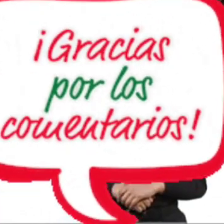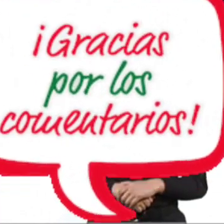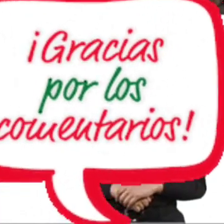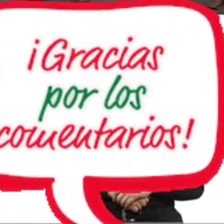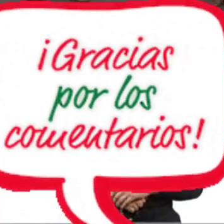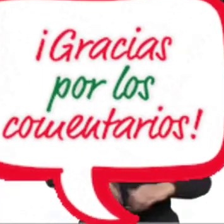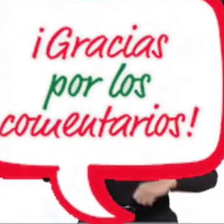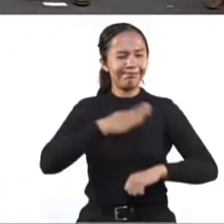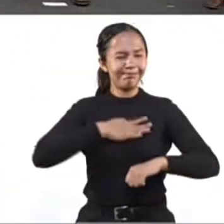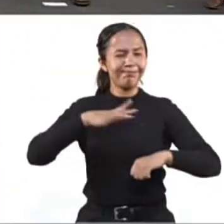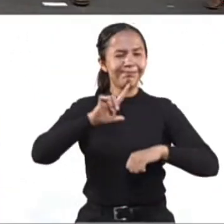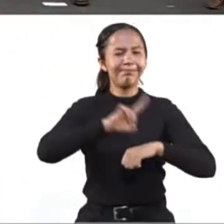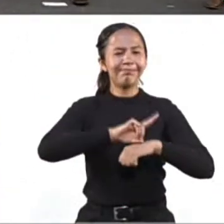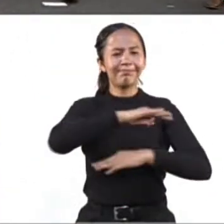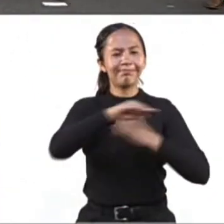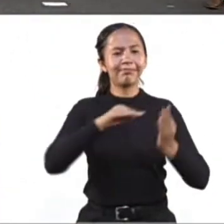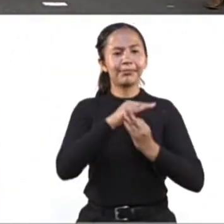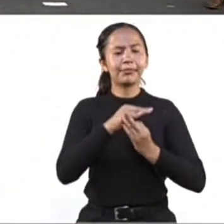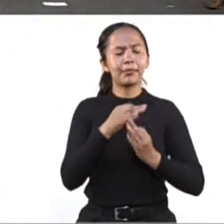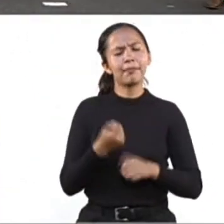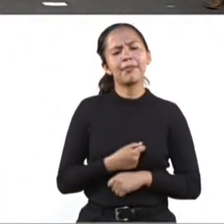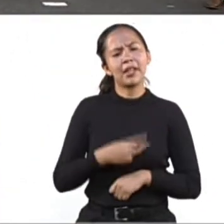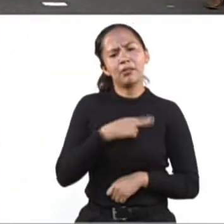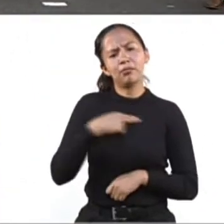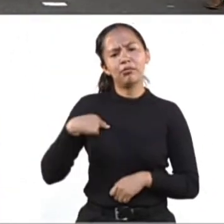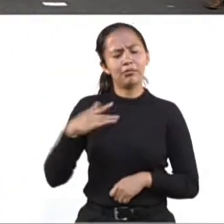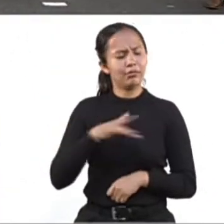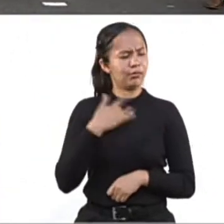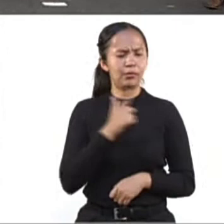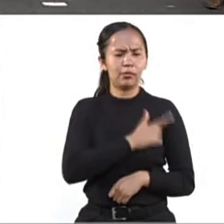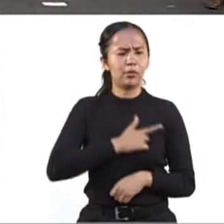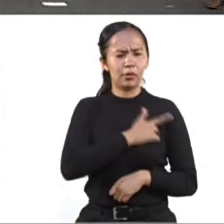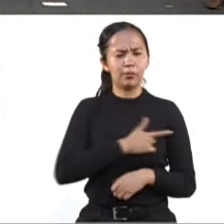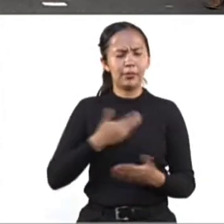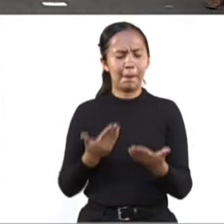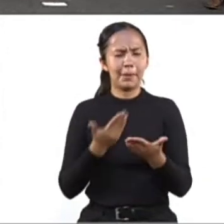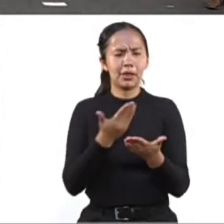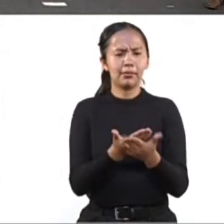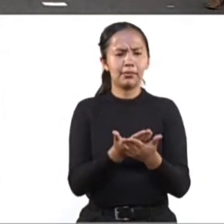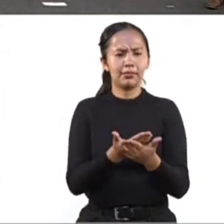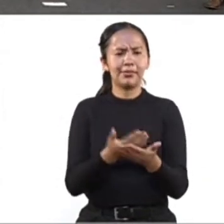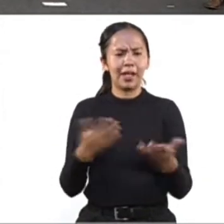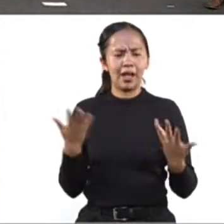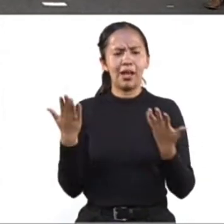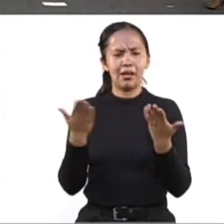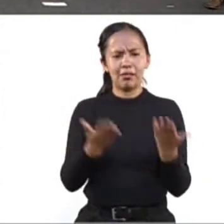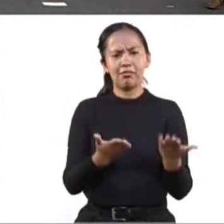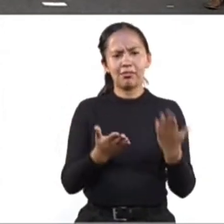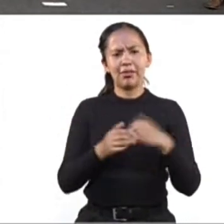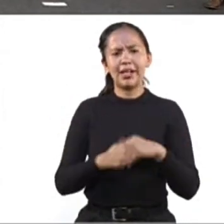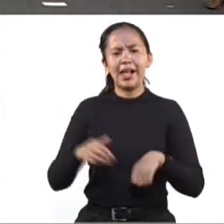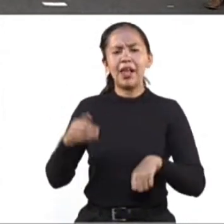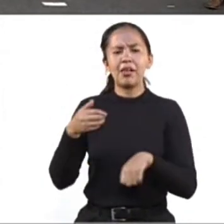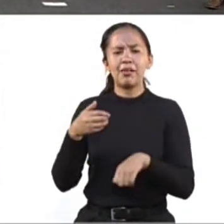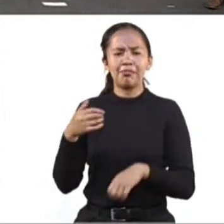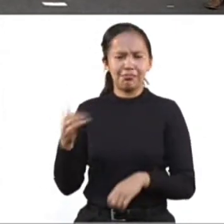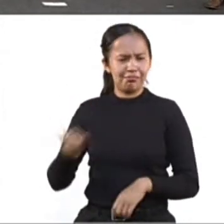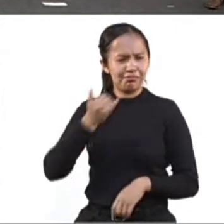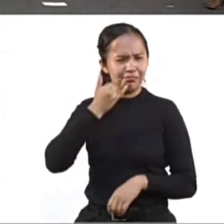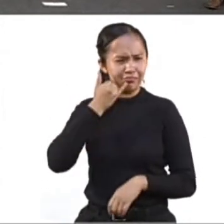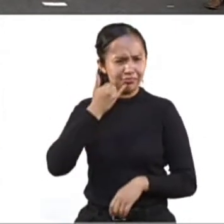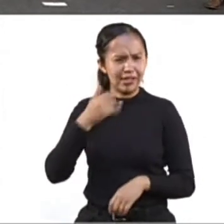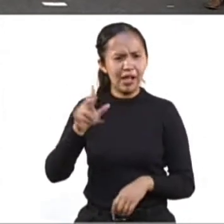Buenos días. Nos da mucho gusto presentar, anunciar la entrada en operación de la línea de trámites de